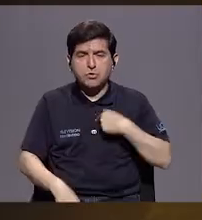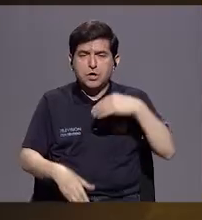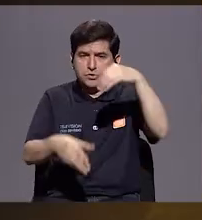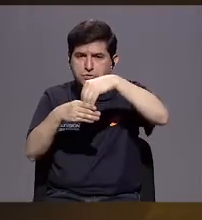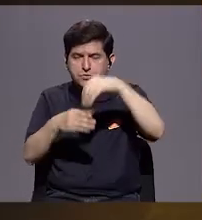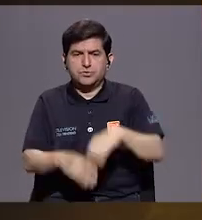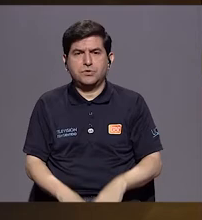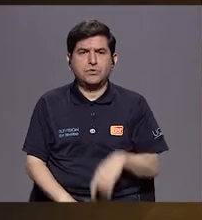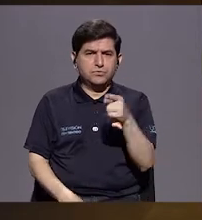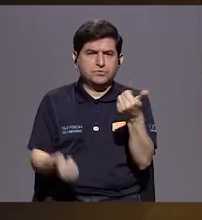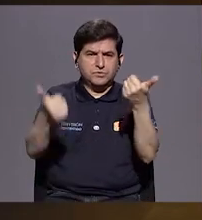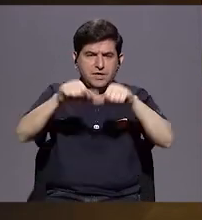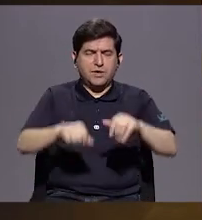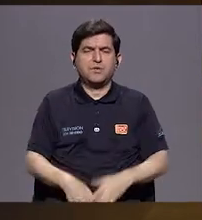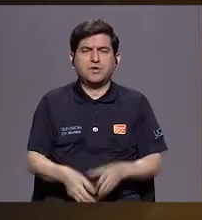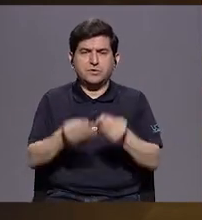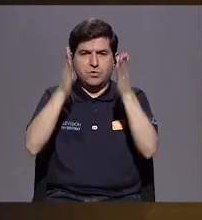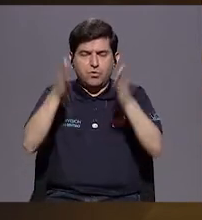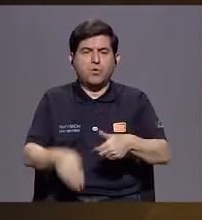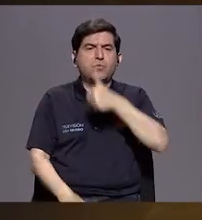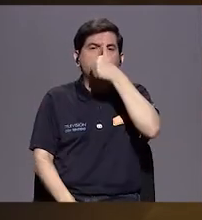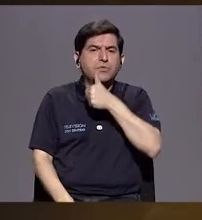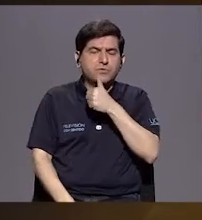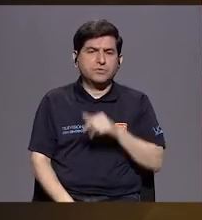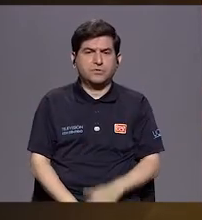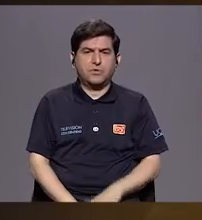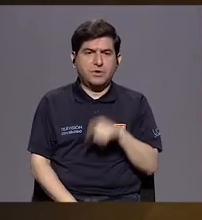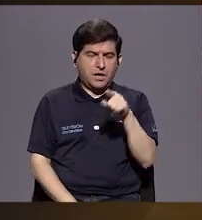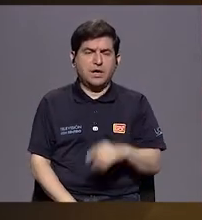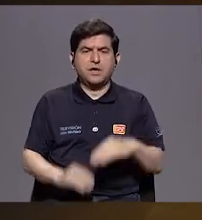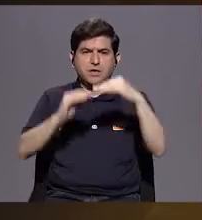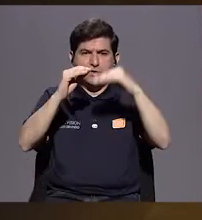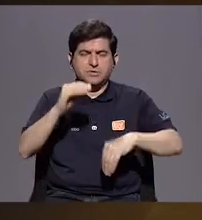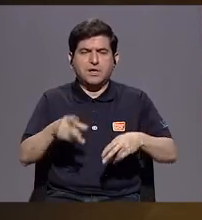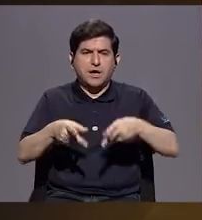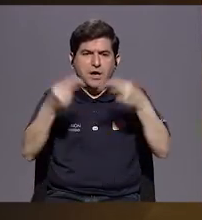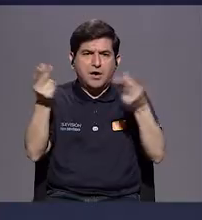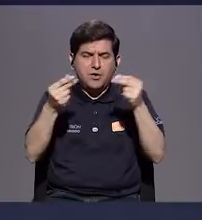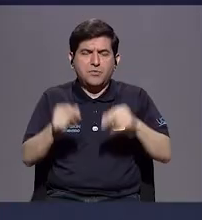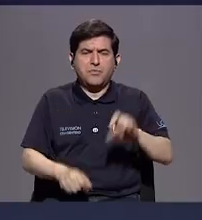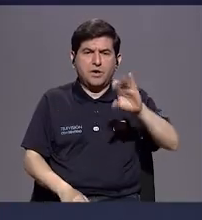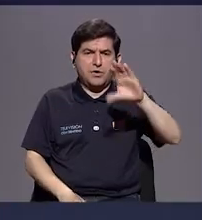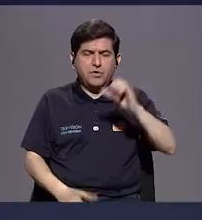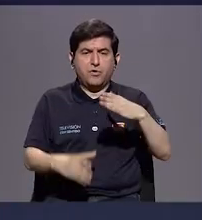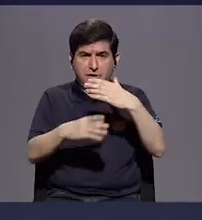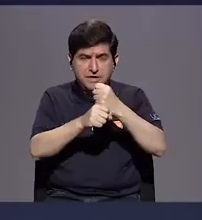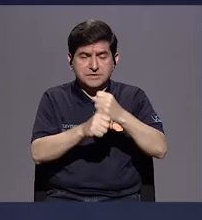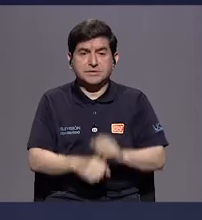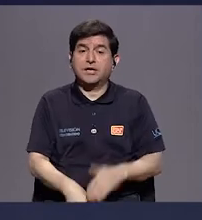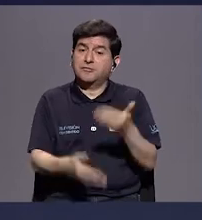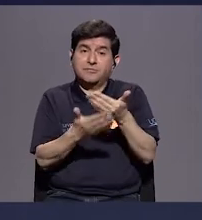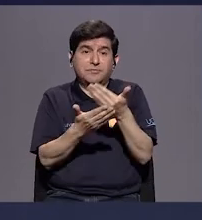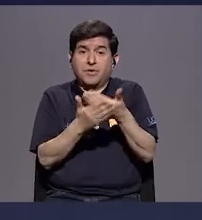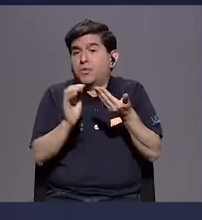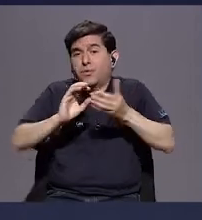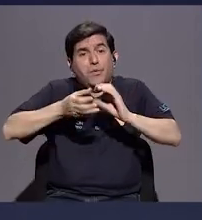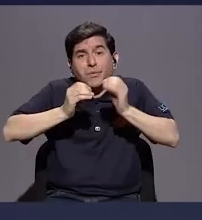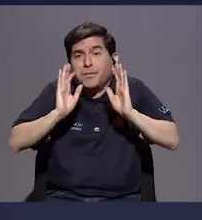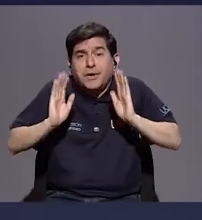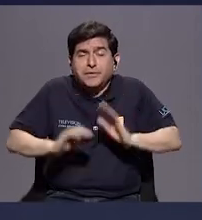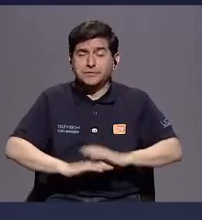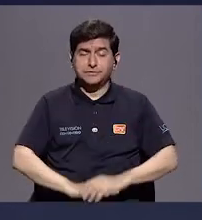¿Se está de acuerdo con lo que dicen los generadores privados de que ellos generan a un costo menor que el ICE? Está demostrado con números,